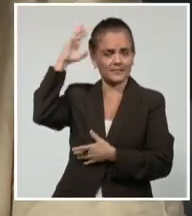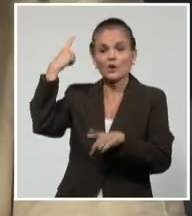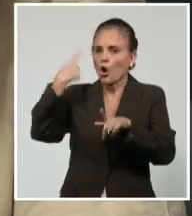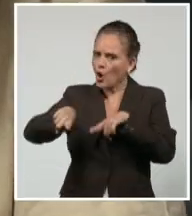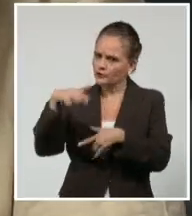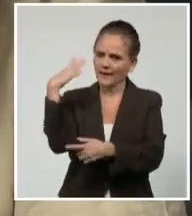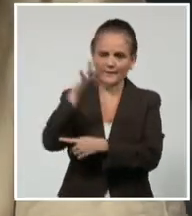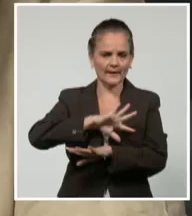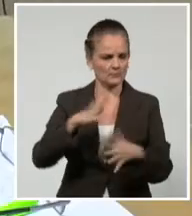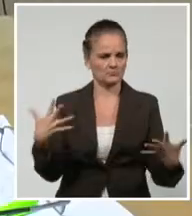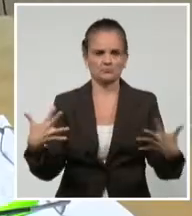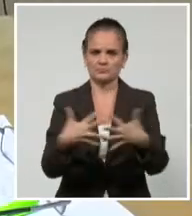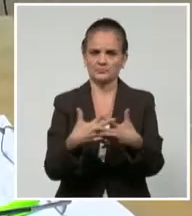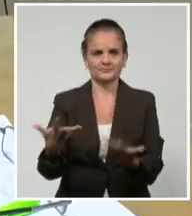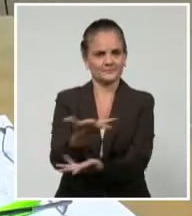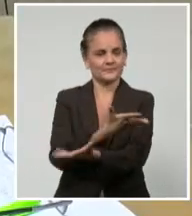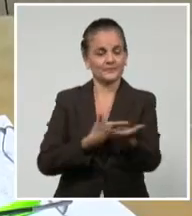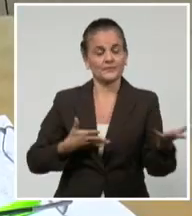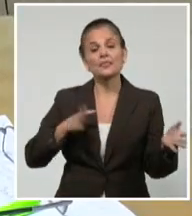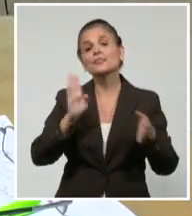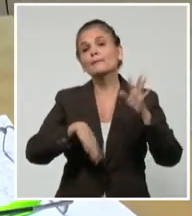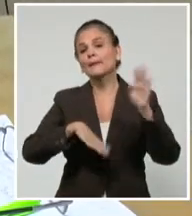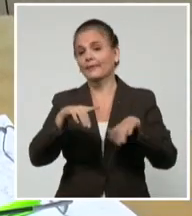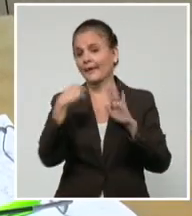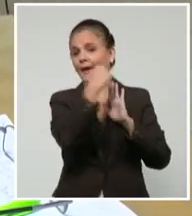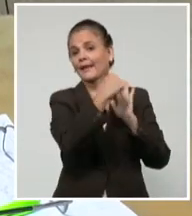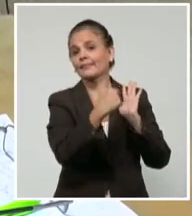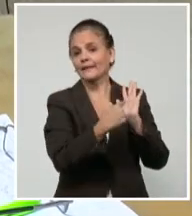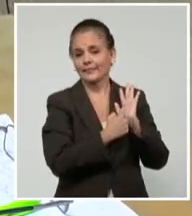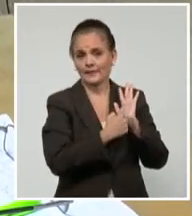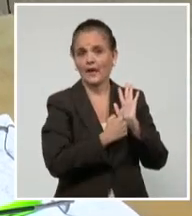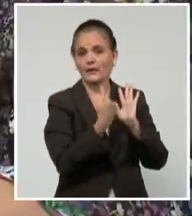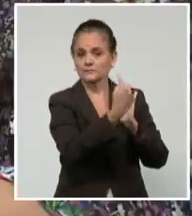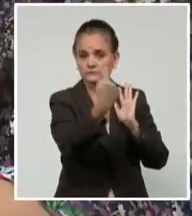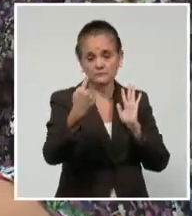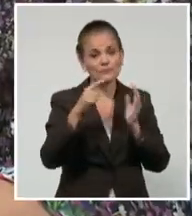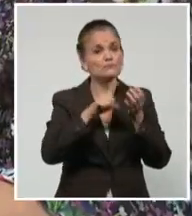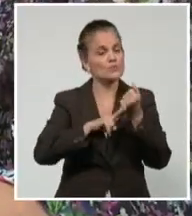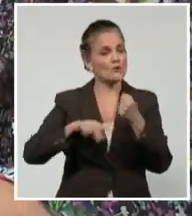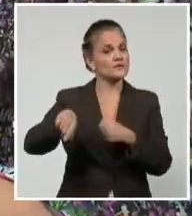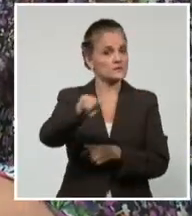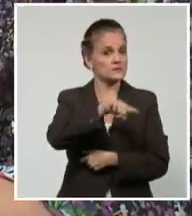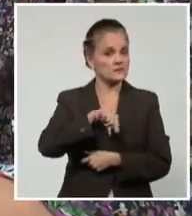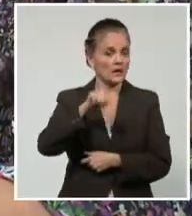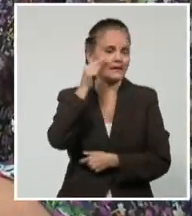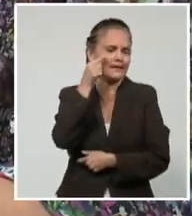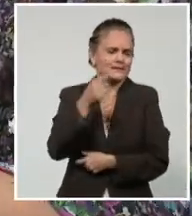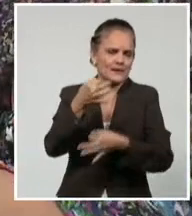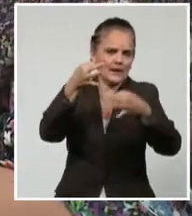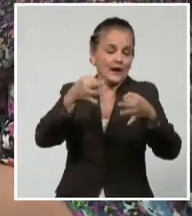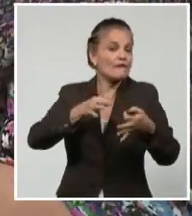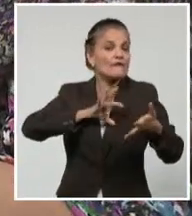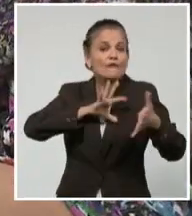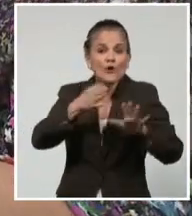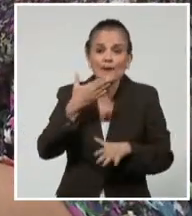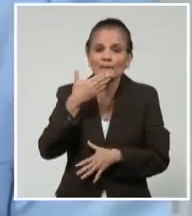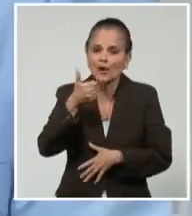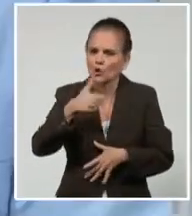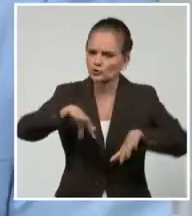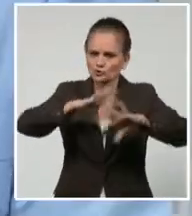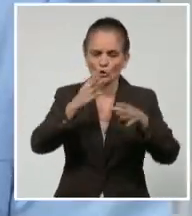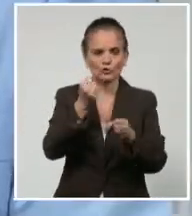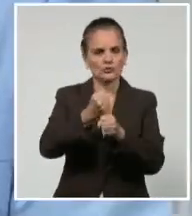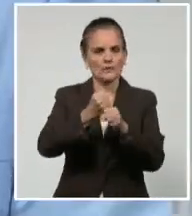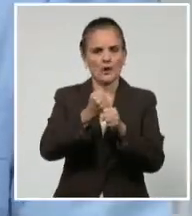características de cada provincia y valorando las particularidades. Único camino para que el desempeño de las estructuras sea efectivo.